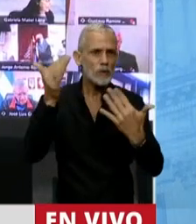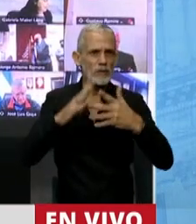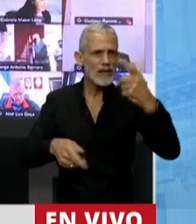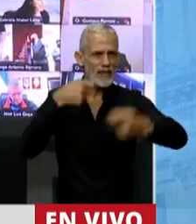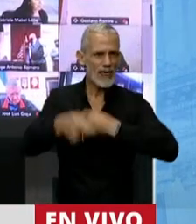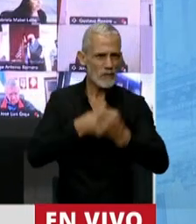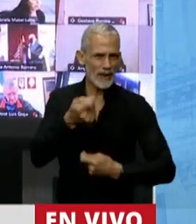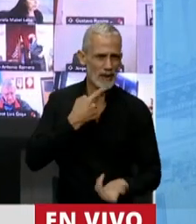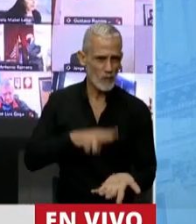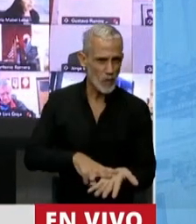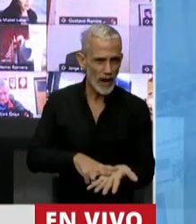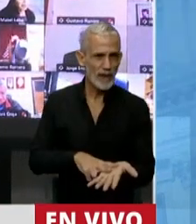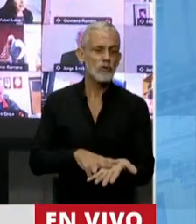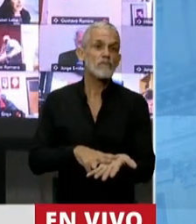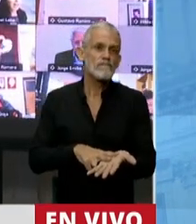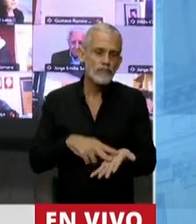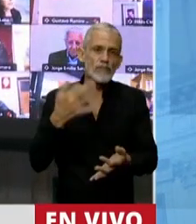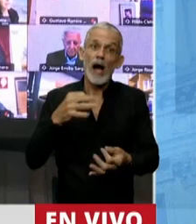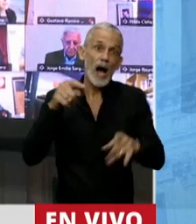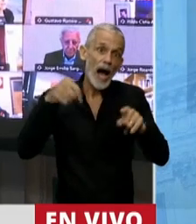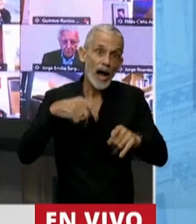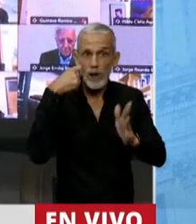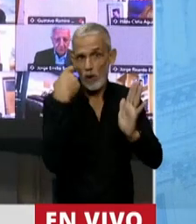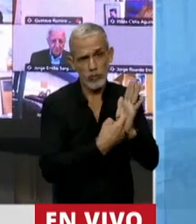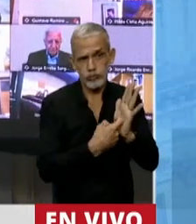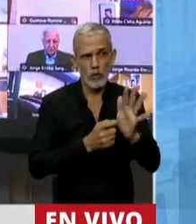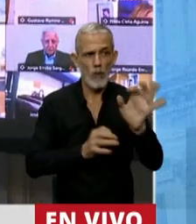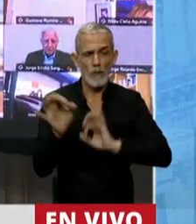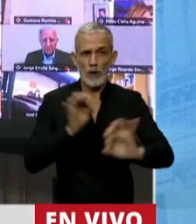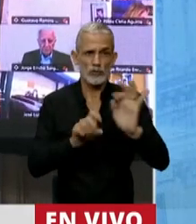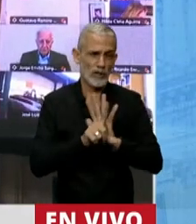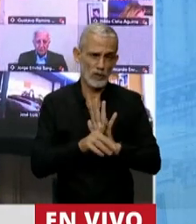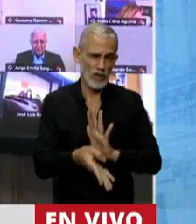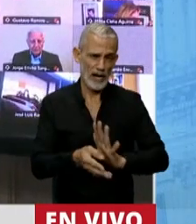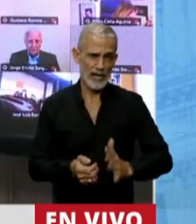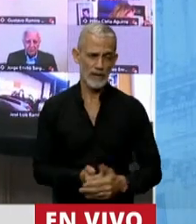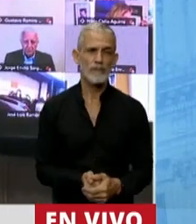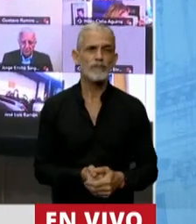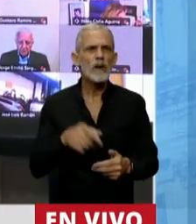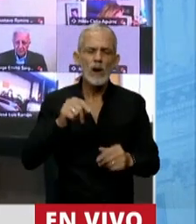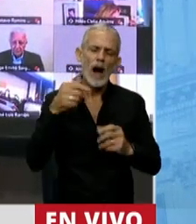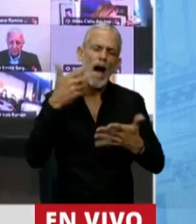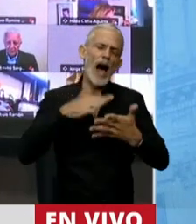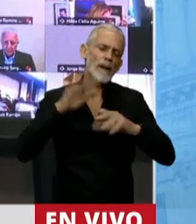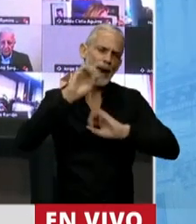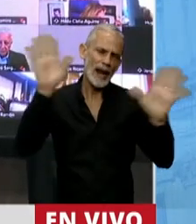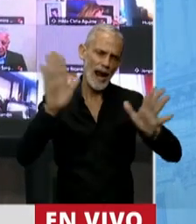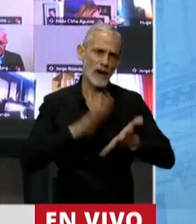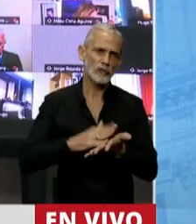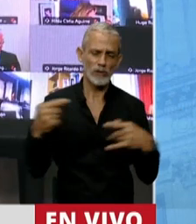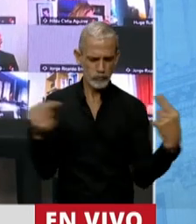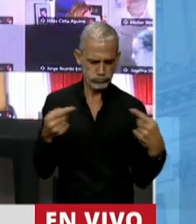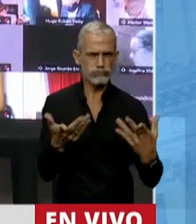contributiva, están siendo violentados con este proyecto. Vamos a hablar claro también de algunas